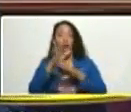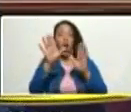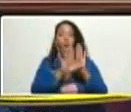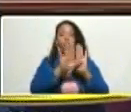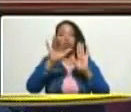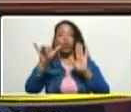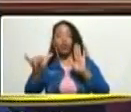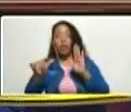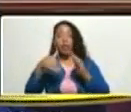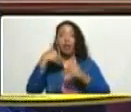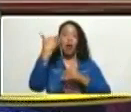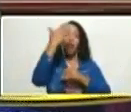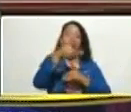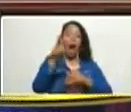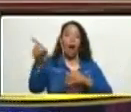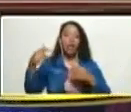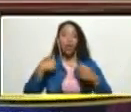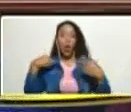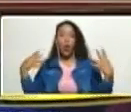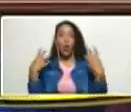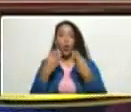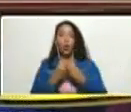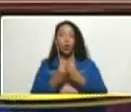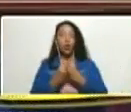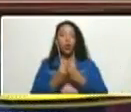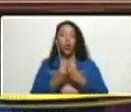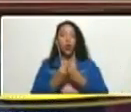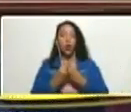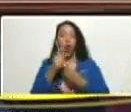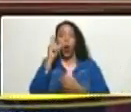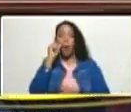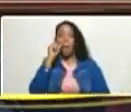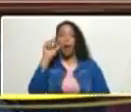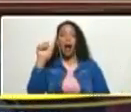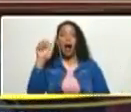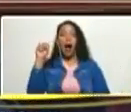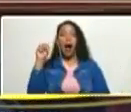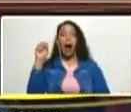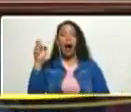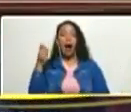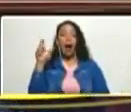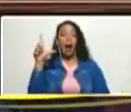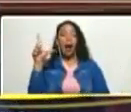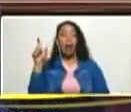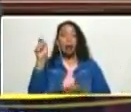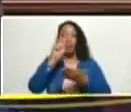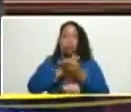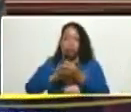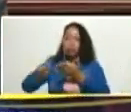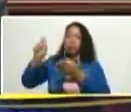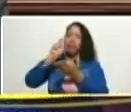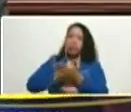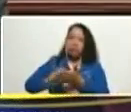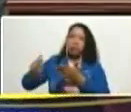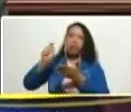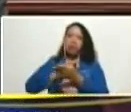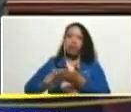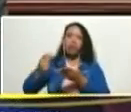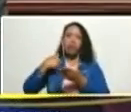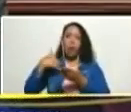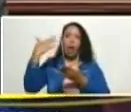allí estuve con Ángel Rodríguez escribiendo con este puño